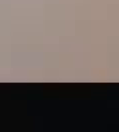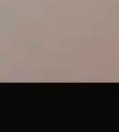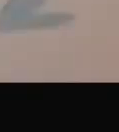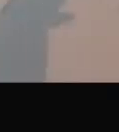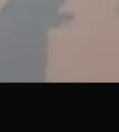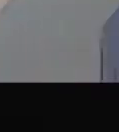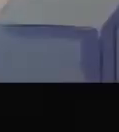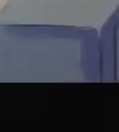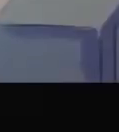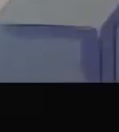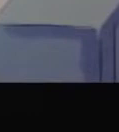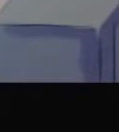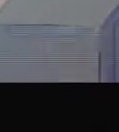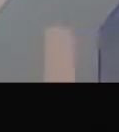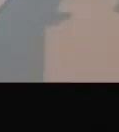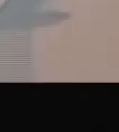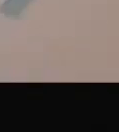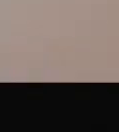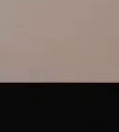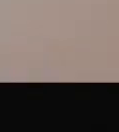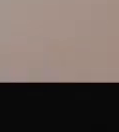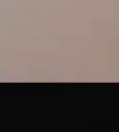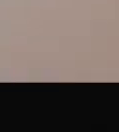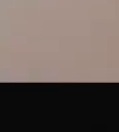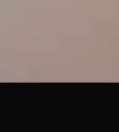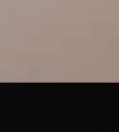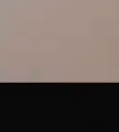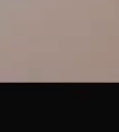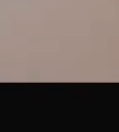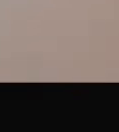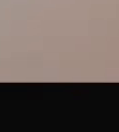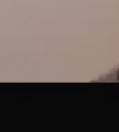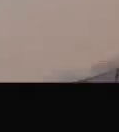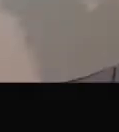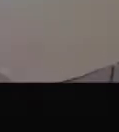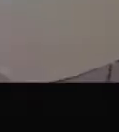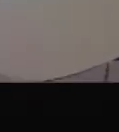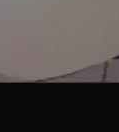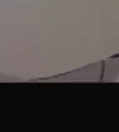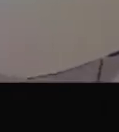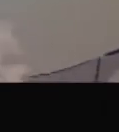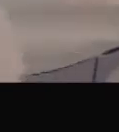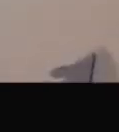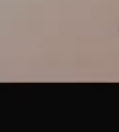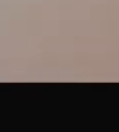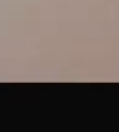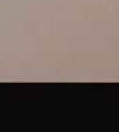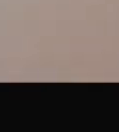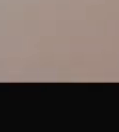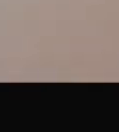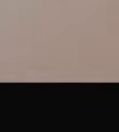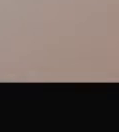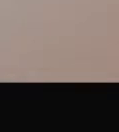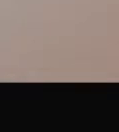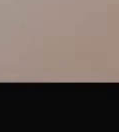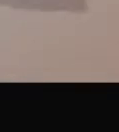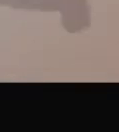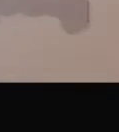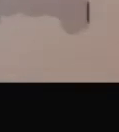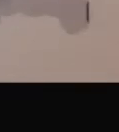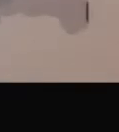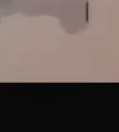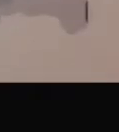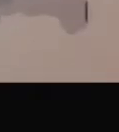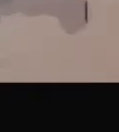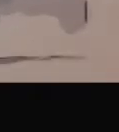mis héroes no tienen super fuerza tienen valor y empeño inagotable no luchan